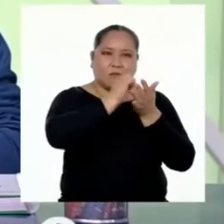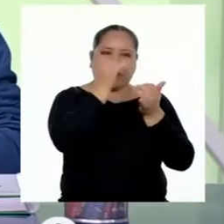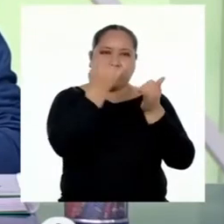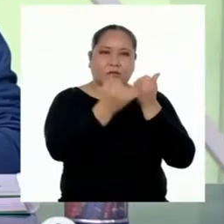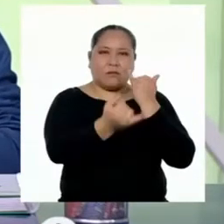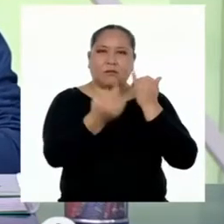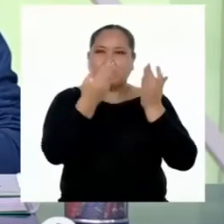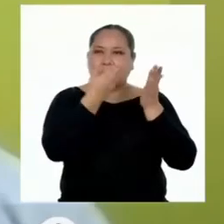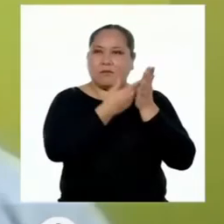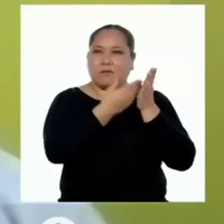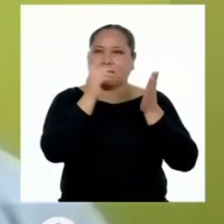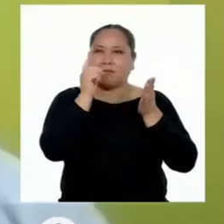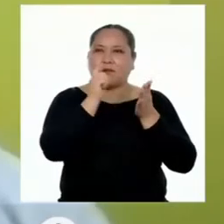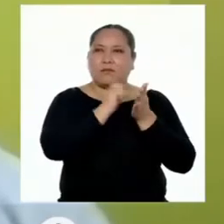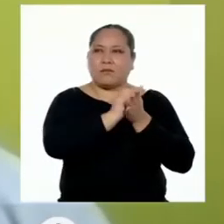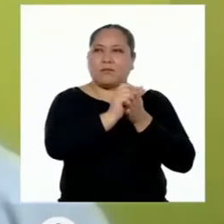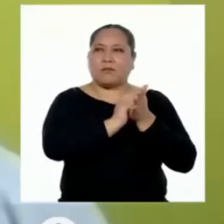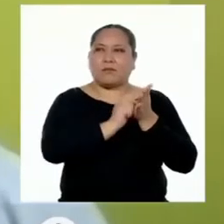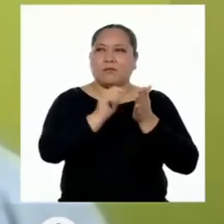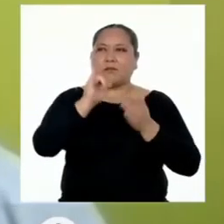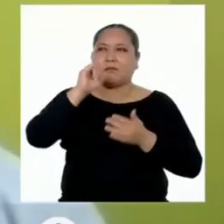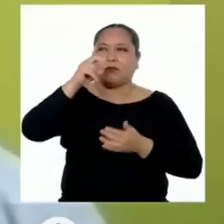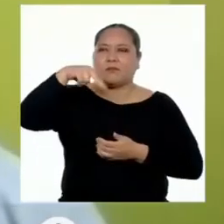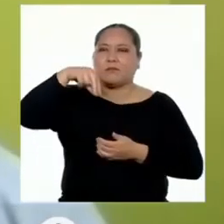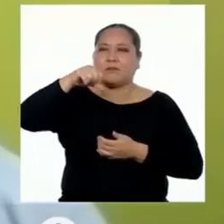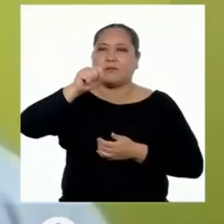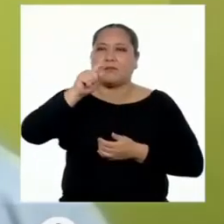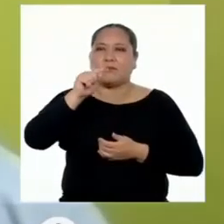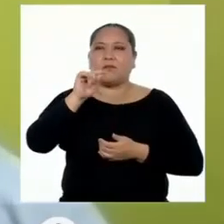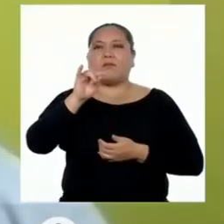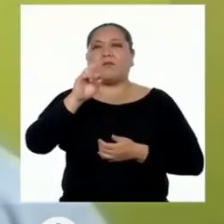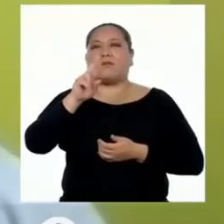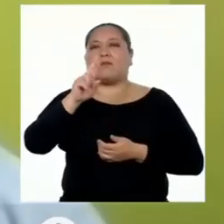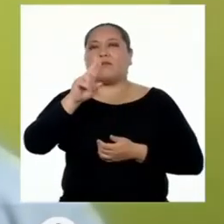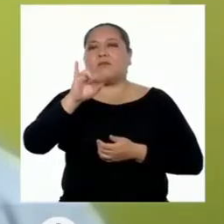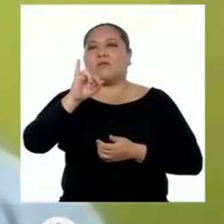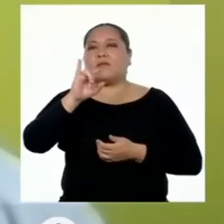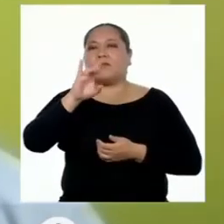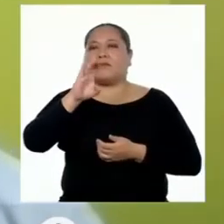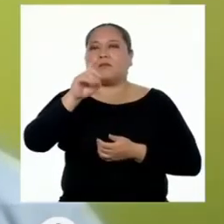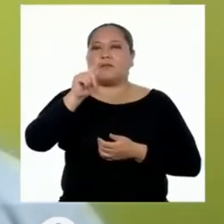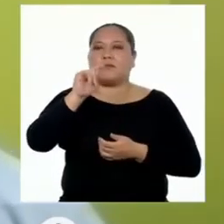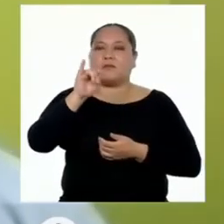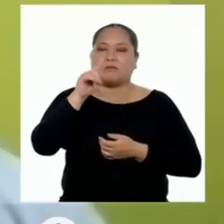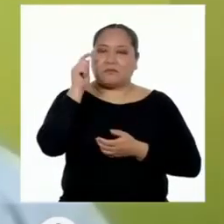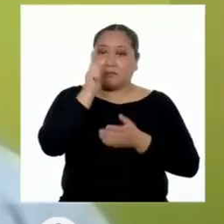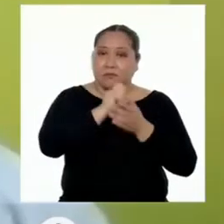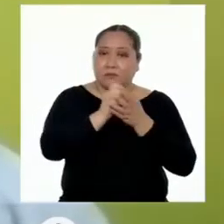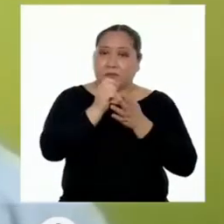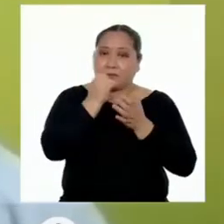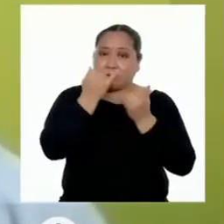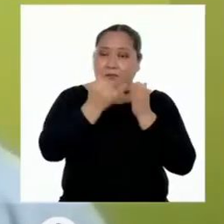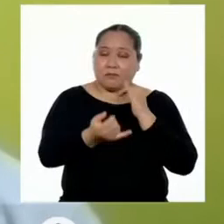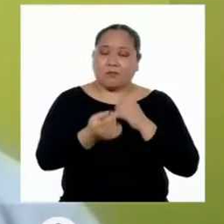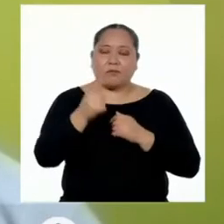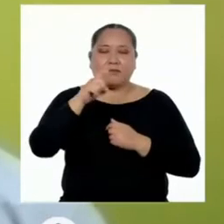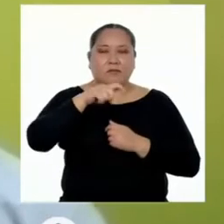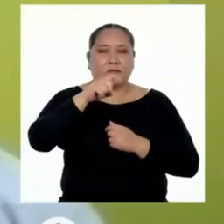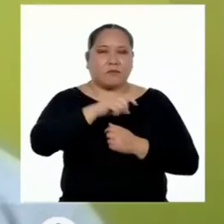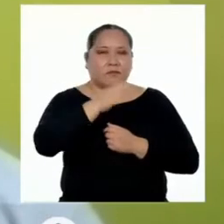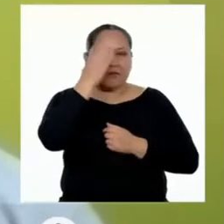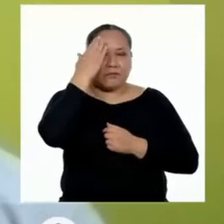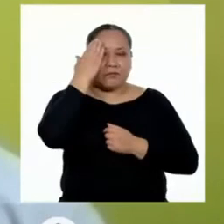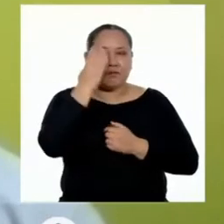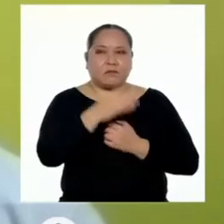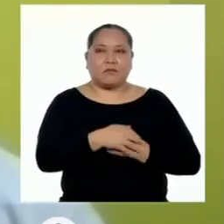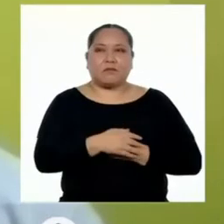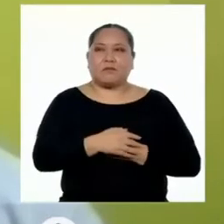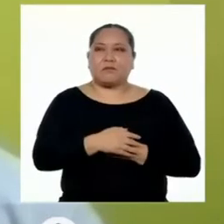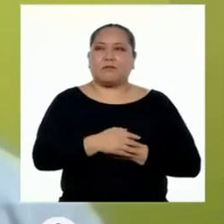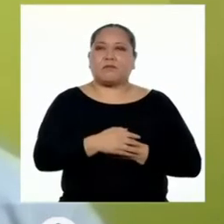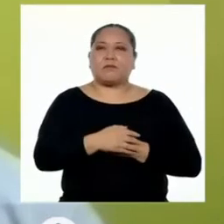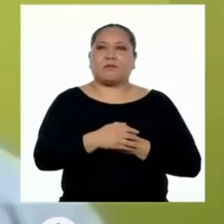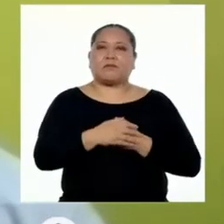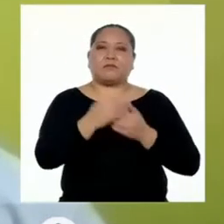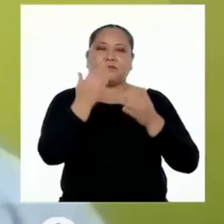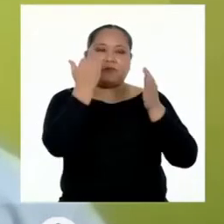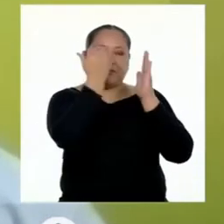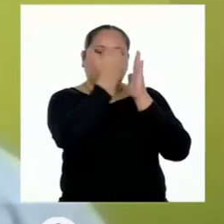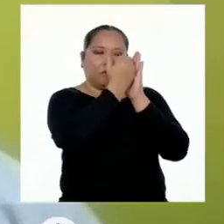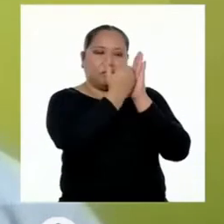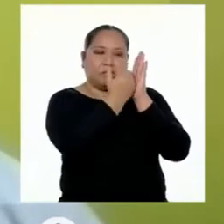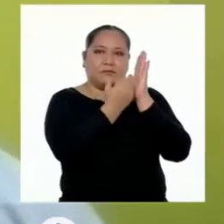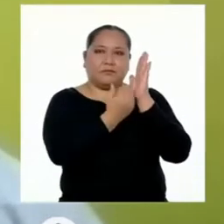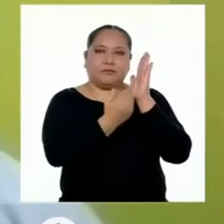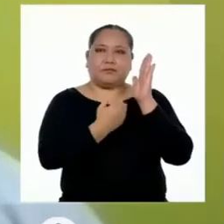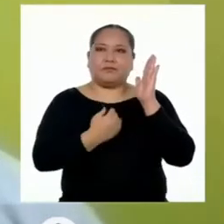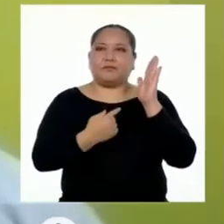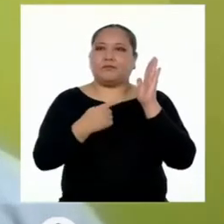texto instructivo? Para escribir la versión final de nuestro texto instructivo, debemos tener en cuenta la colección de nuestra versión